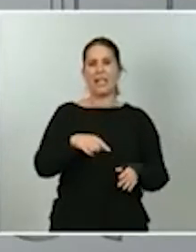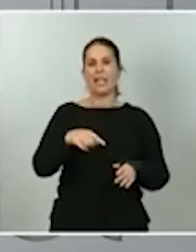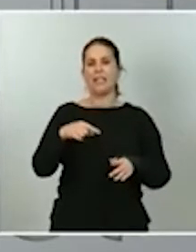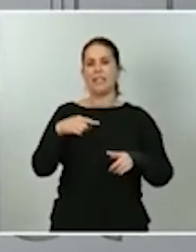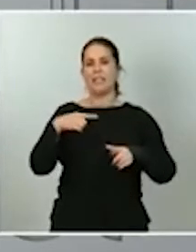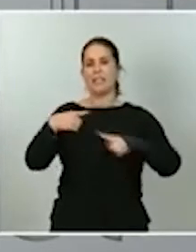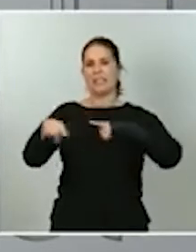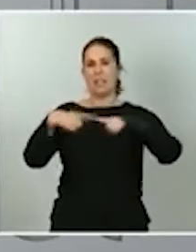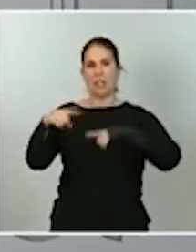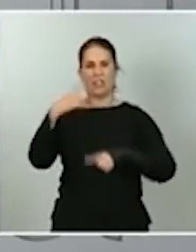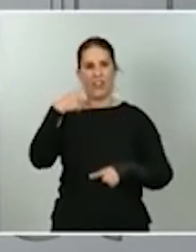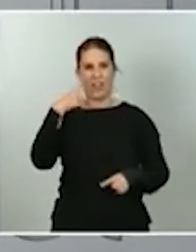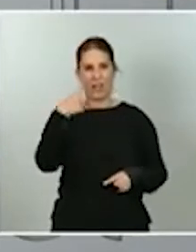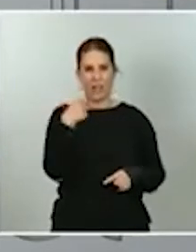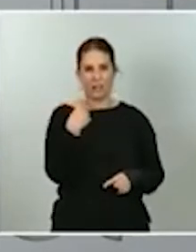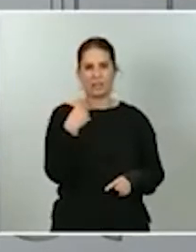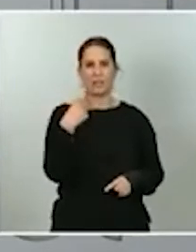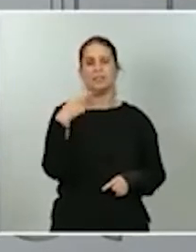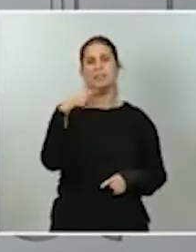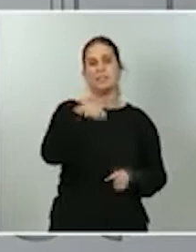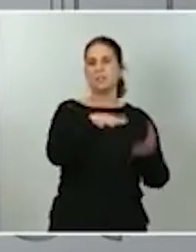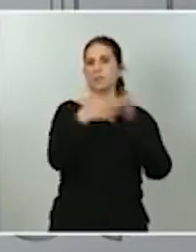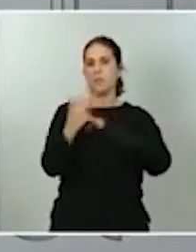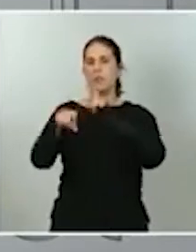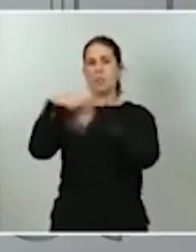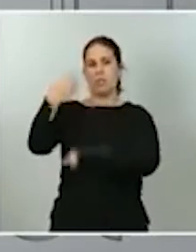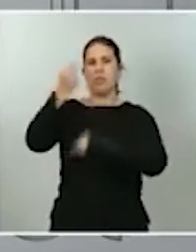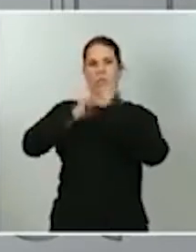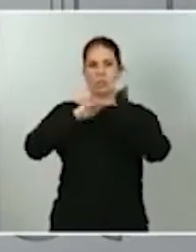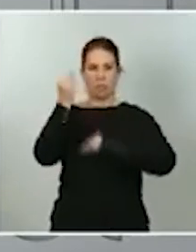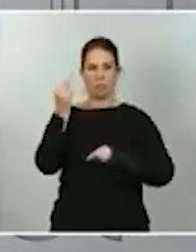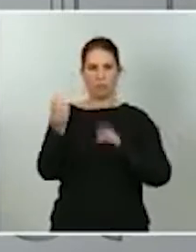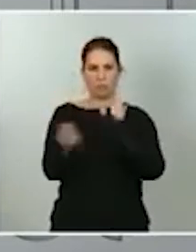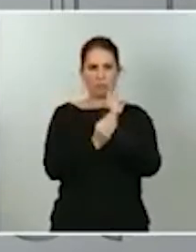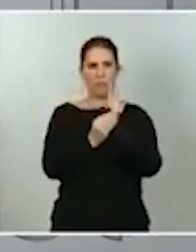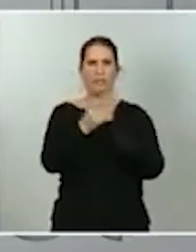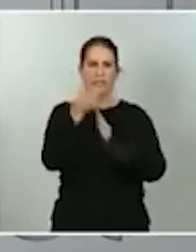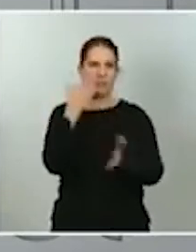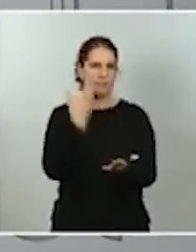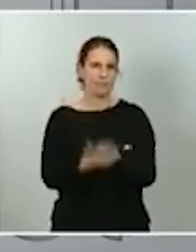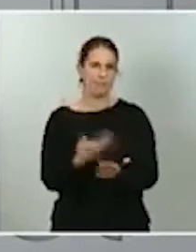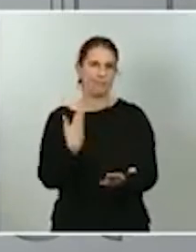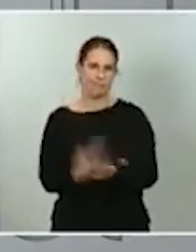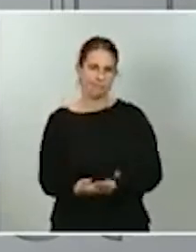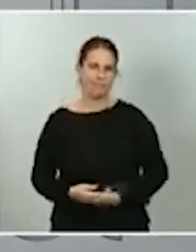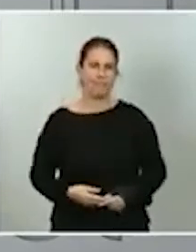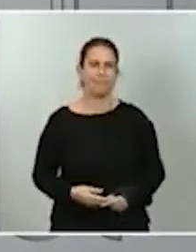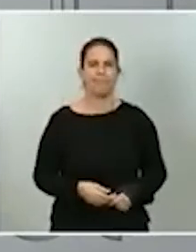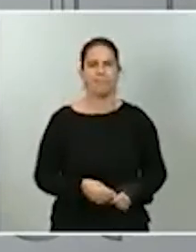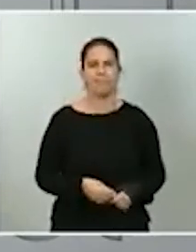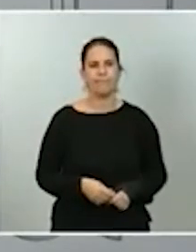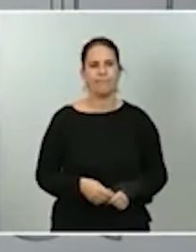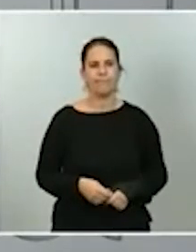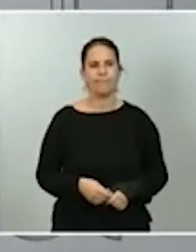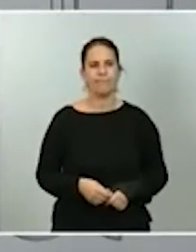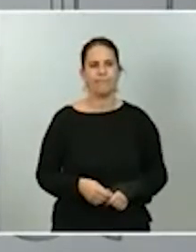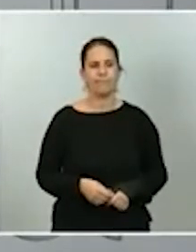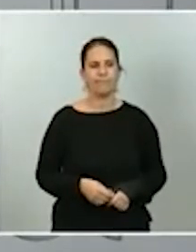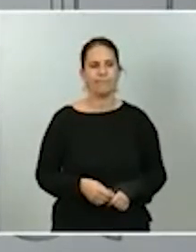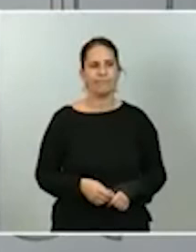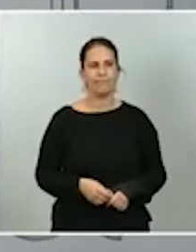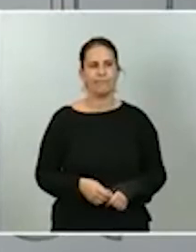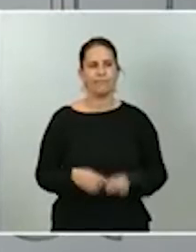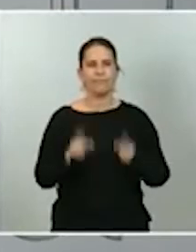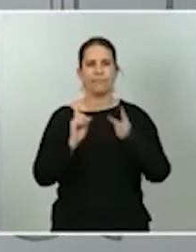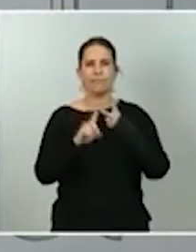tanto, tendrán sus reflejos en el próximo presupuesto y lo podrán ustedes comprobar cuando se presente. La segunda cuestión, yo confío en